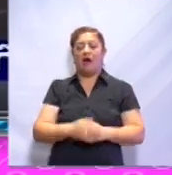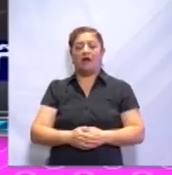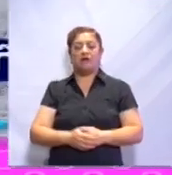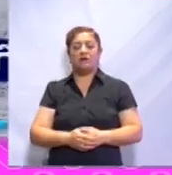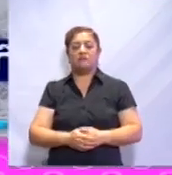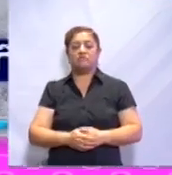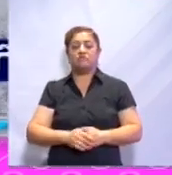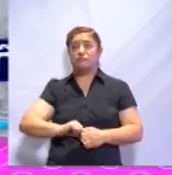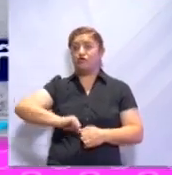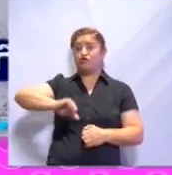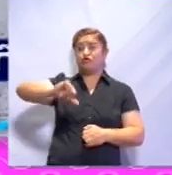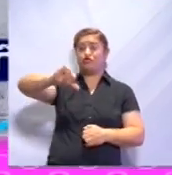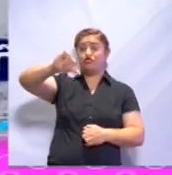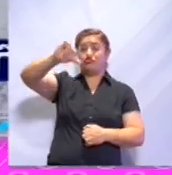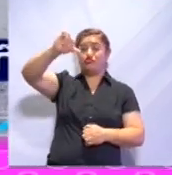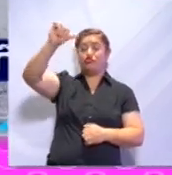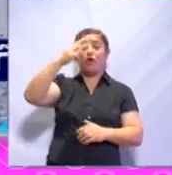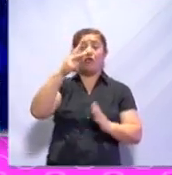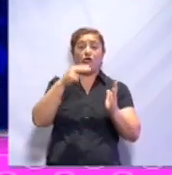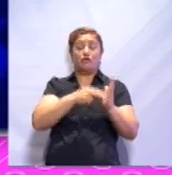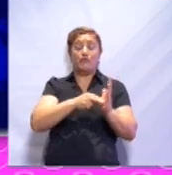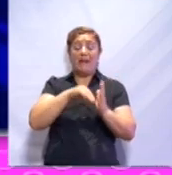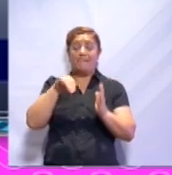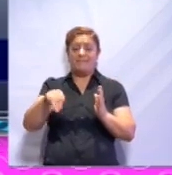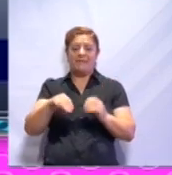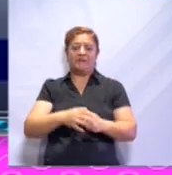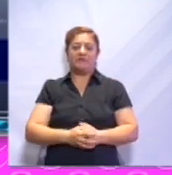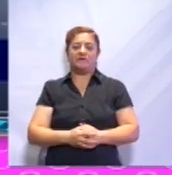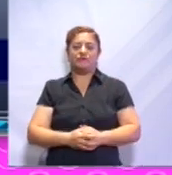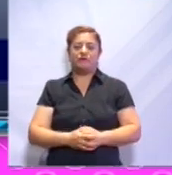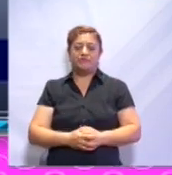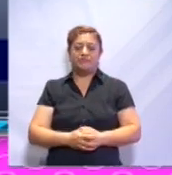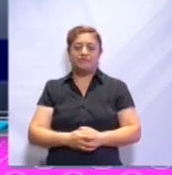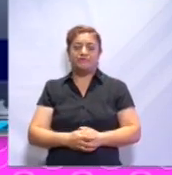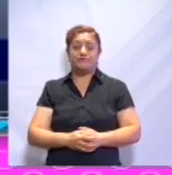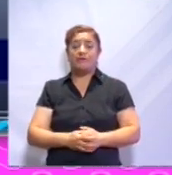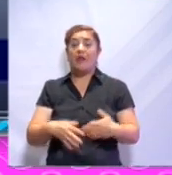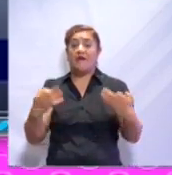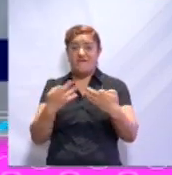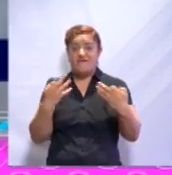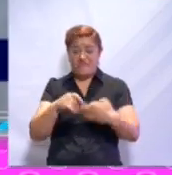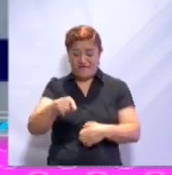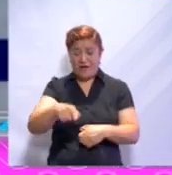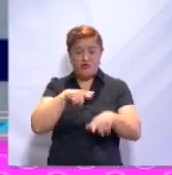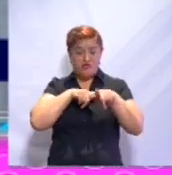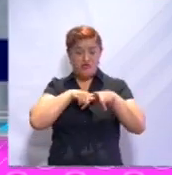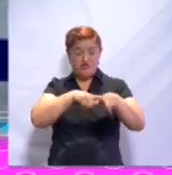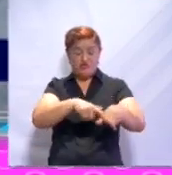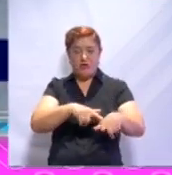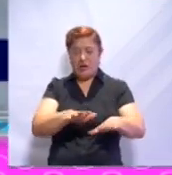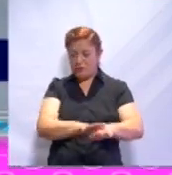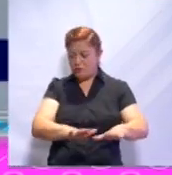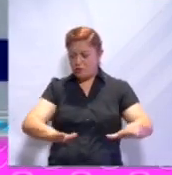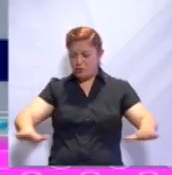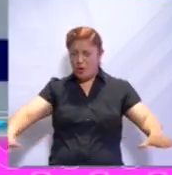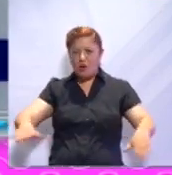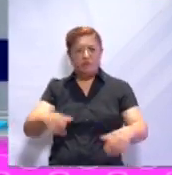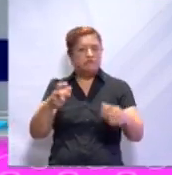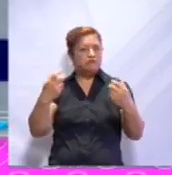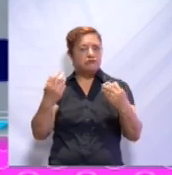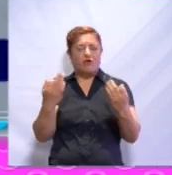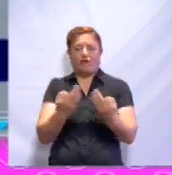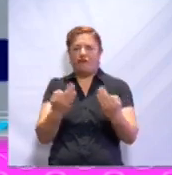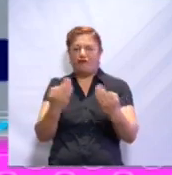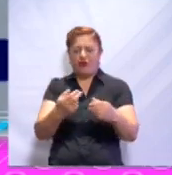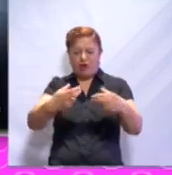altitud mayor a los 2.000 metros. En los hielos perpetuos, el suelo permanece congelado